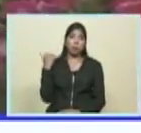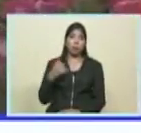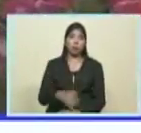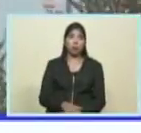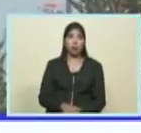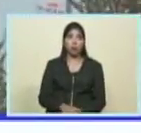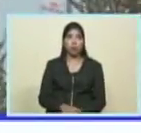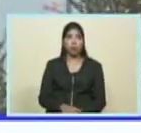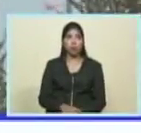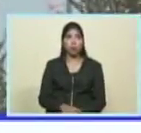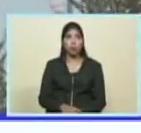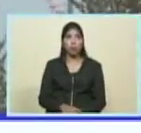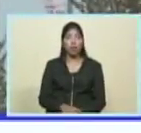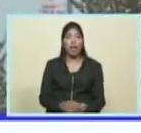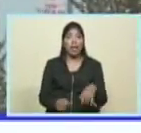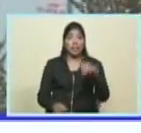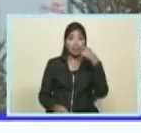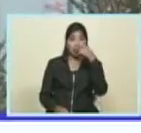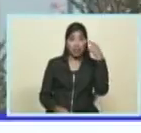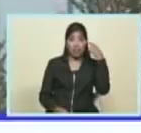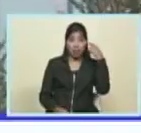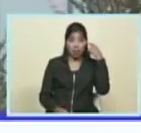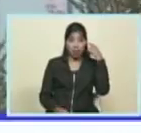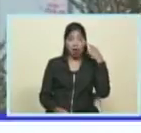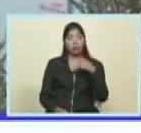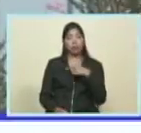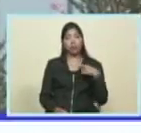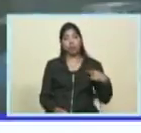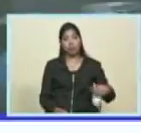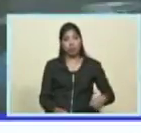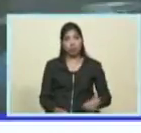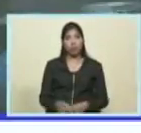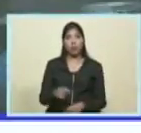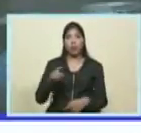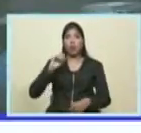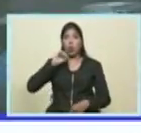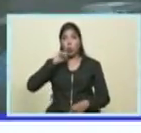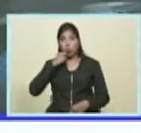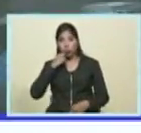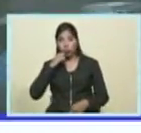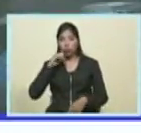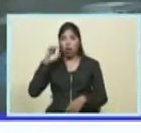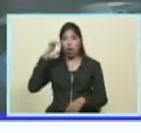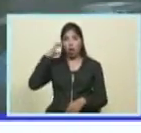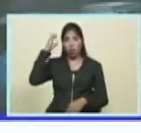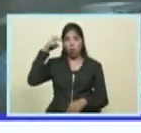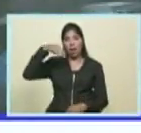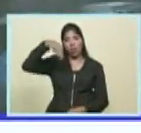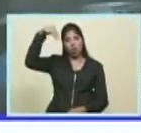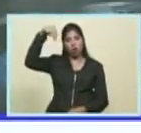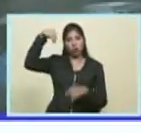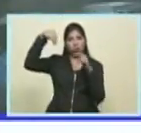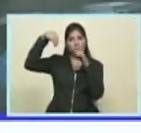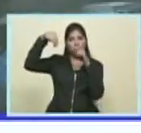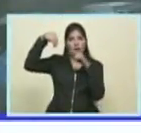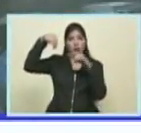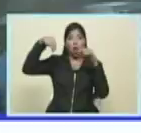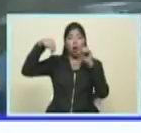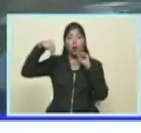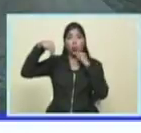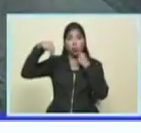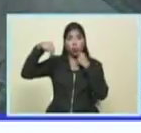conexión entre la China y el resto de Rusia y Europa, al norte tiene a Rusia,